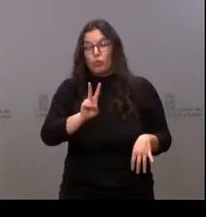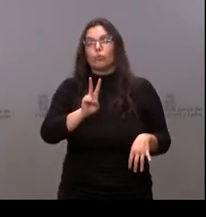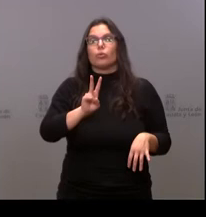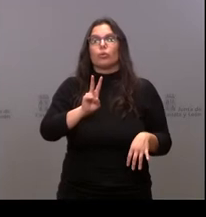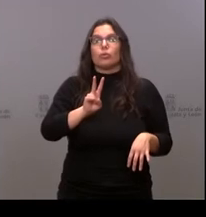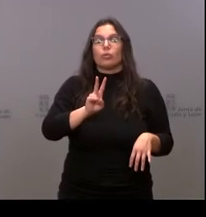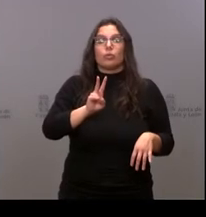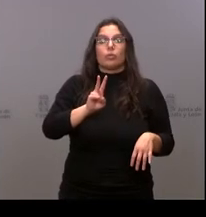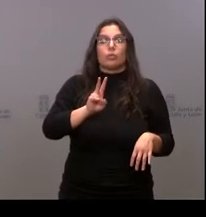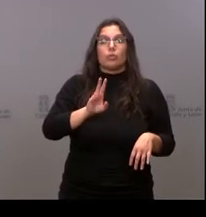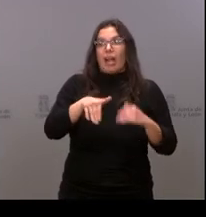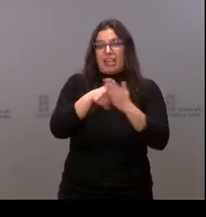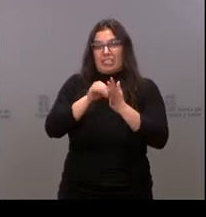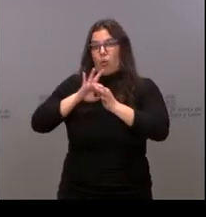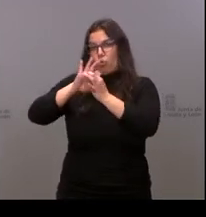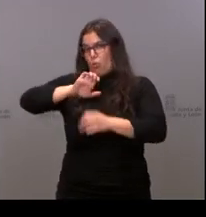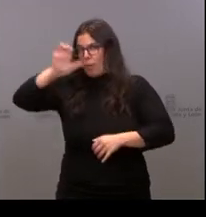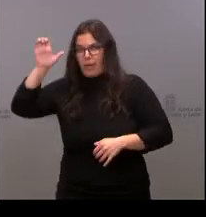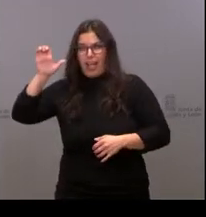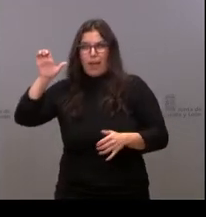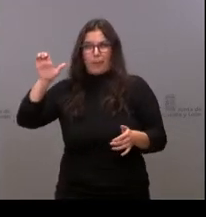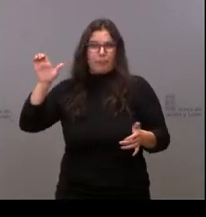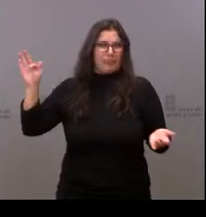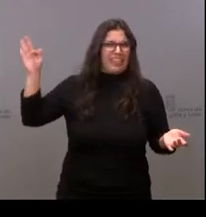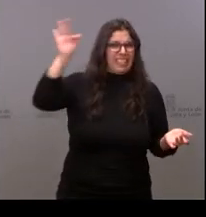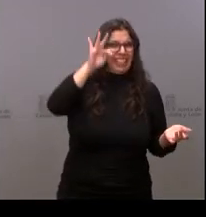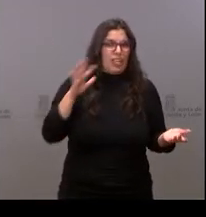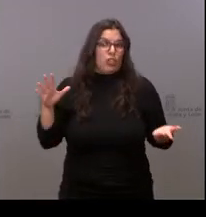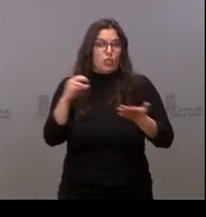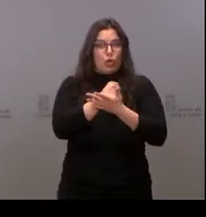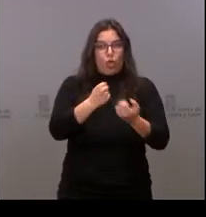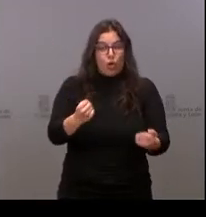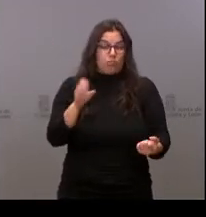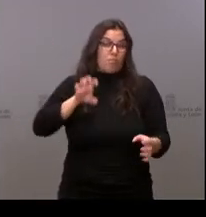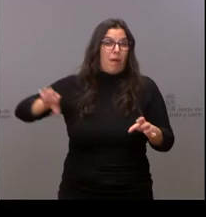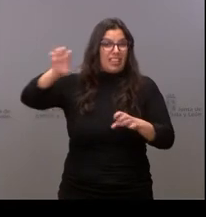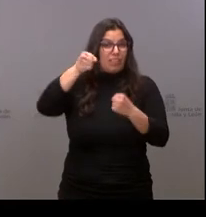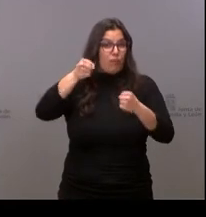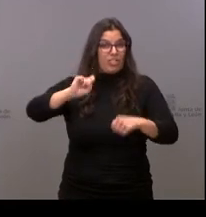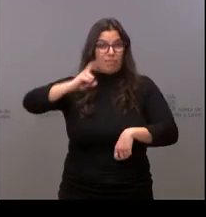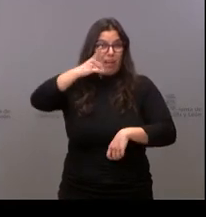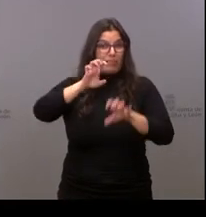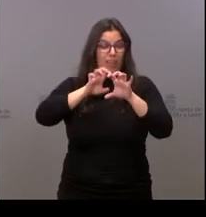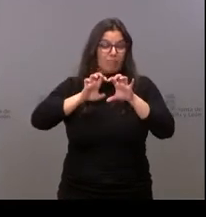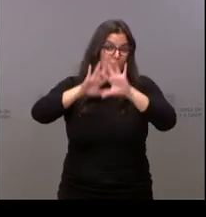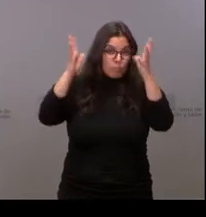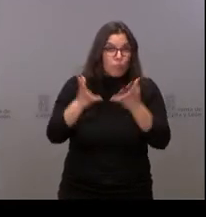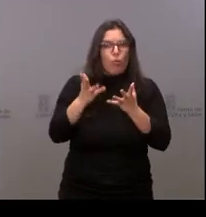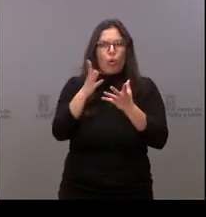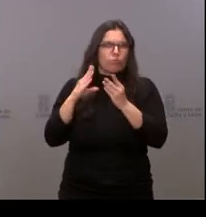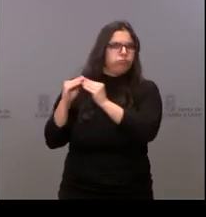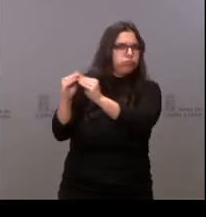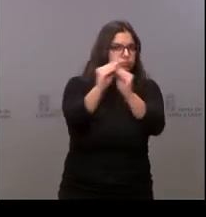Unidas, a la Unión Europea, en fin, los principales potencias de todo el mundo. Y las principales actuaciones